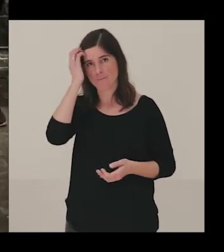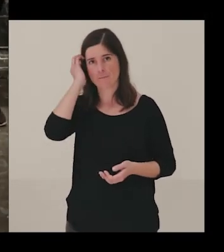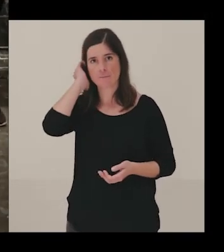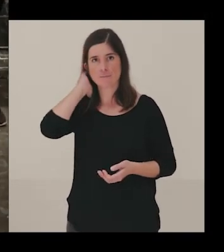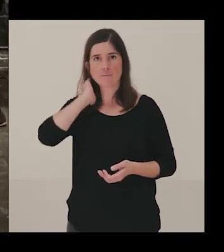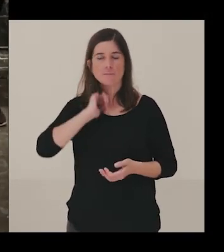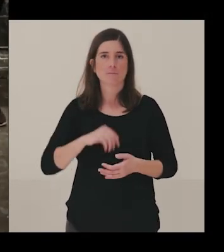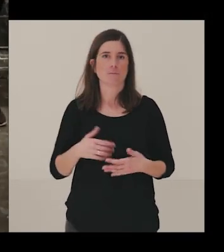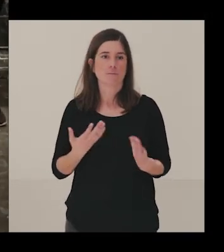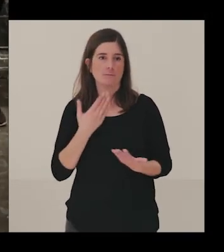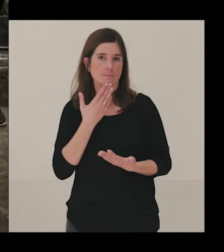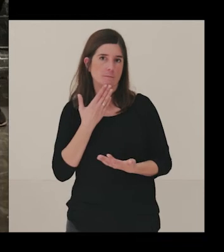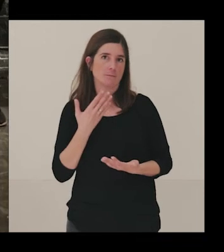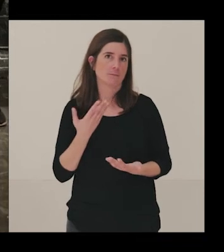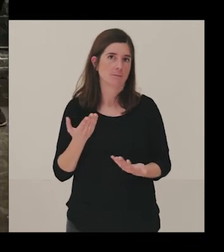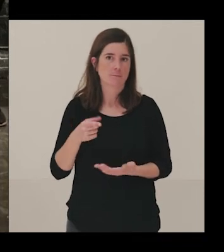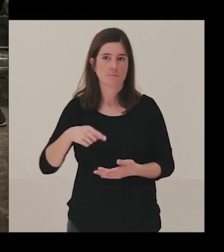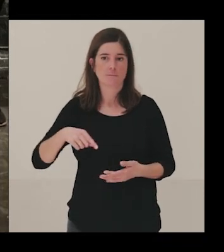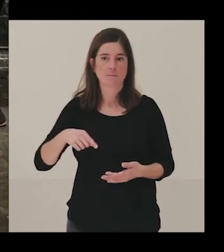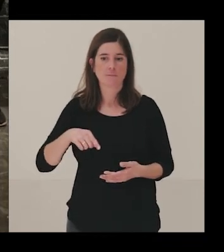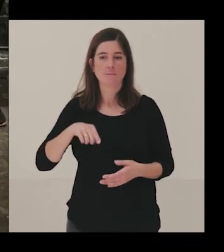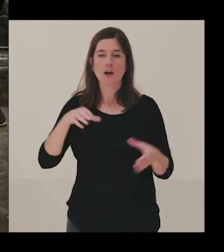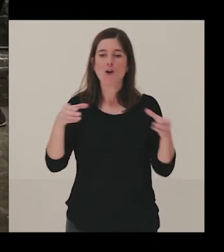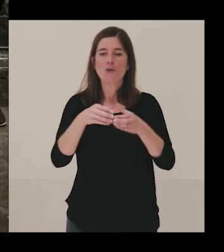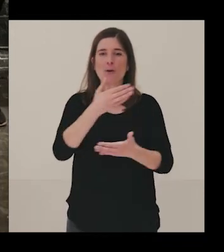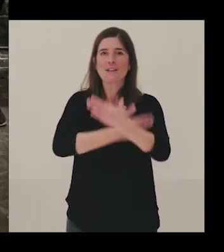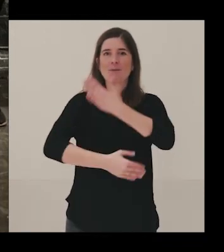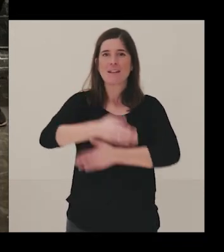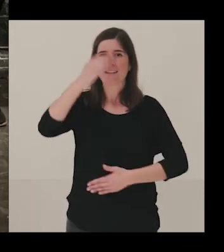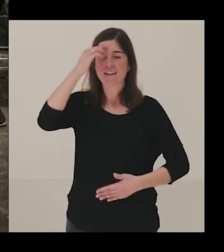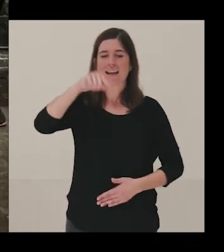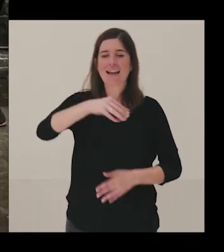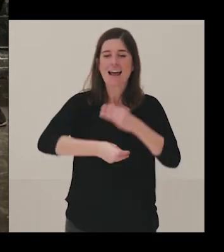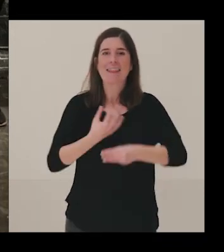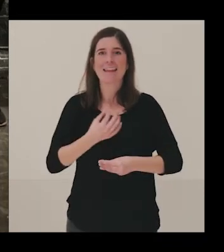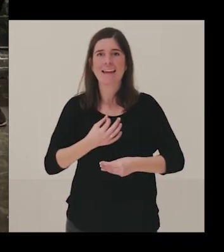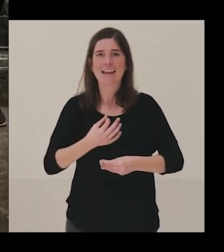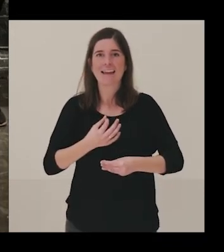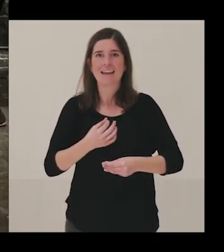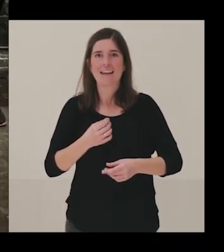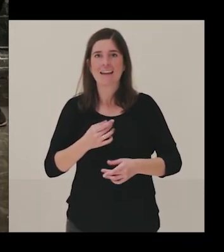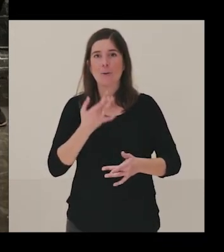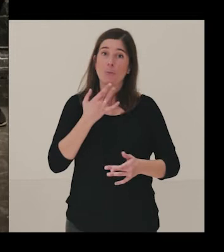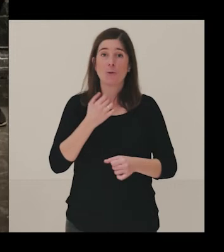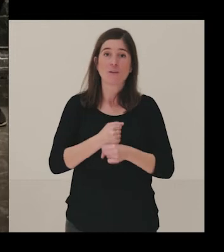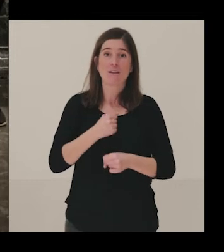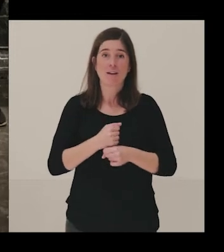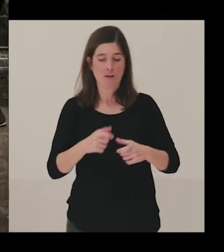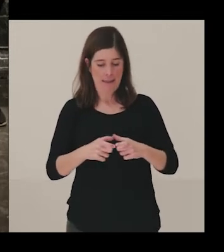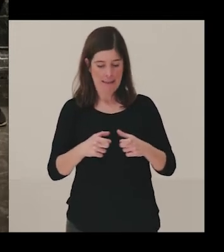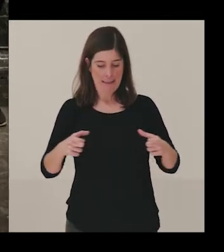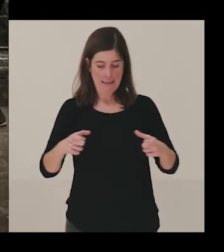empiezan a ser sus funciones, pues el dar las entradas, recoger las entradas, los equipos